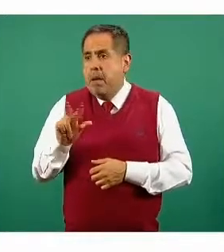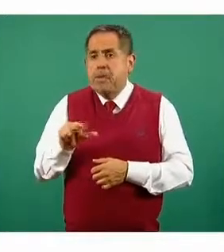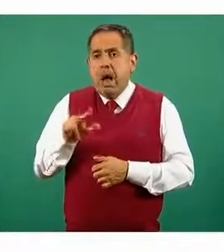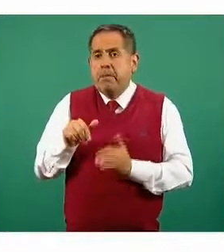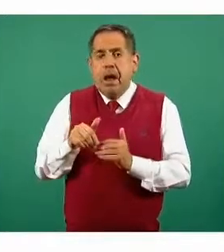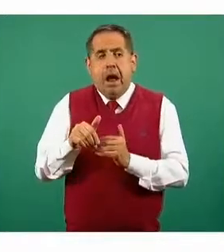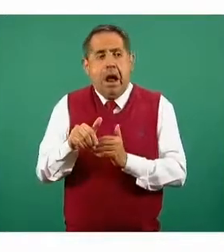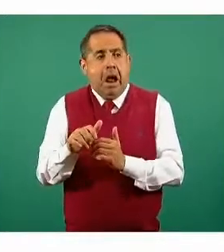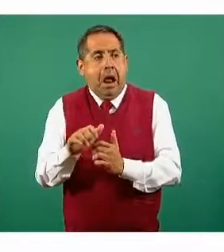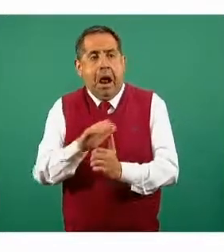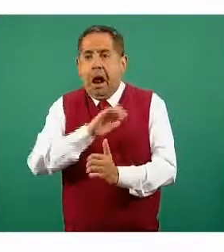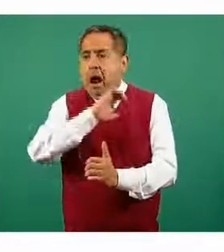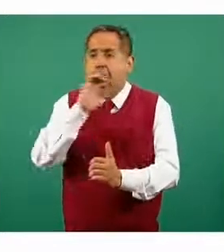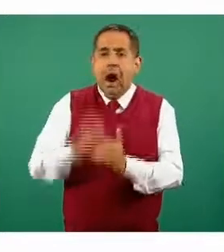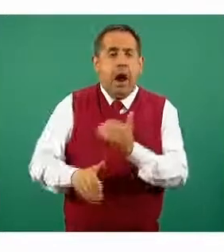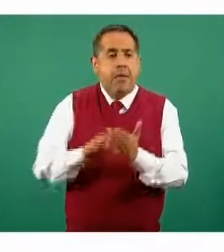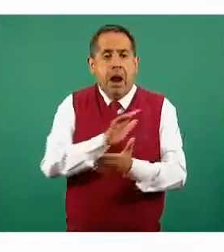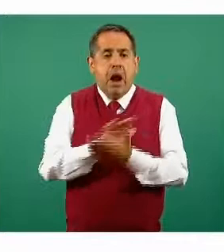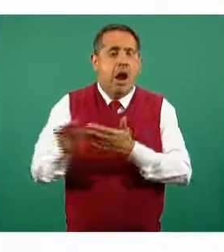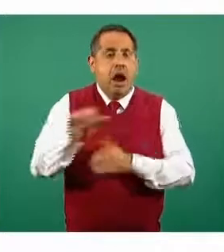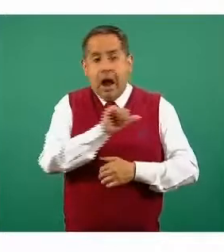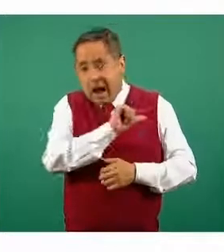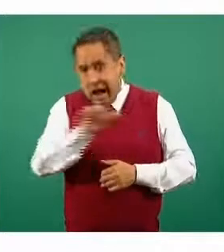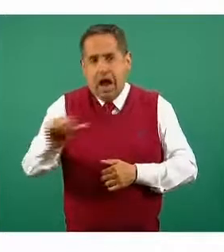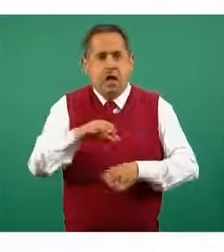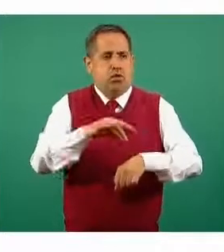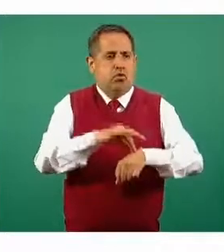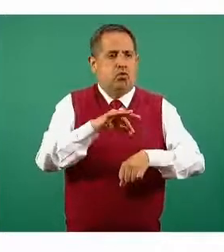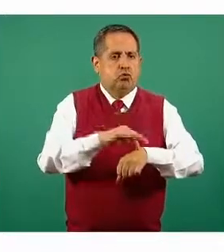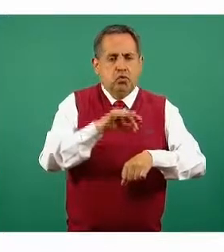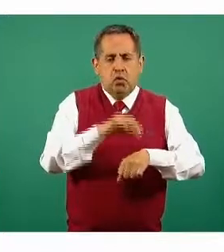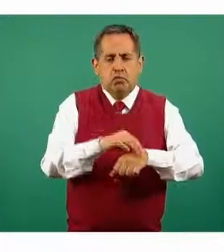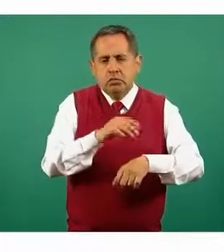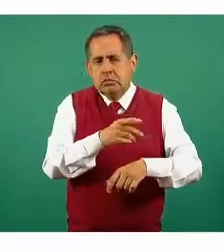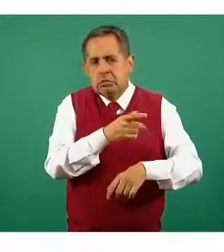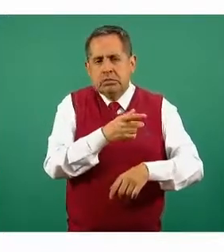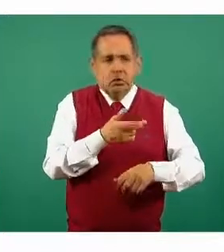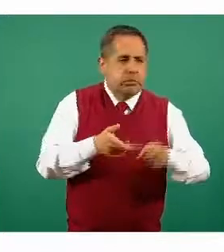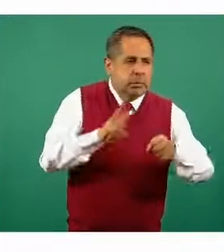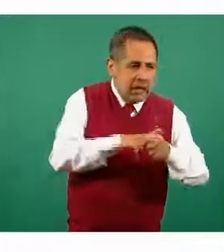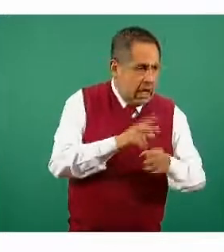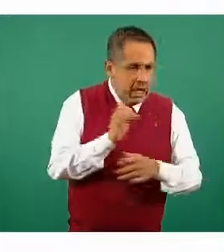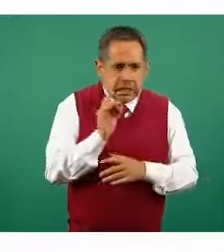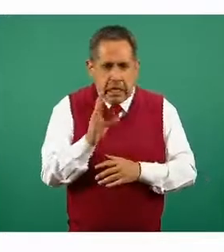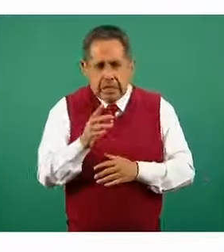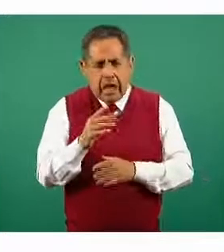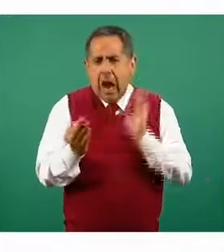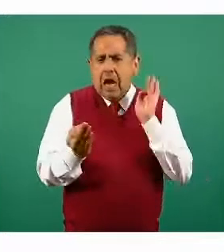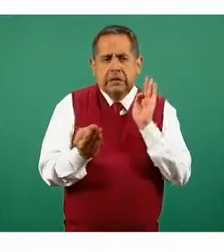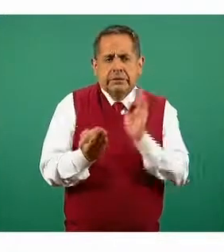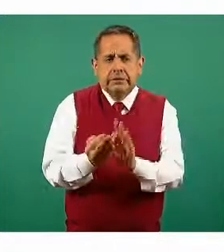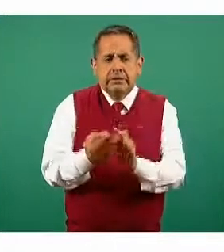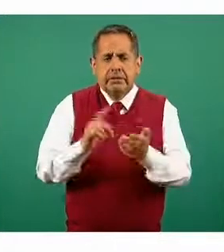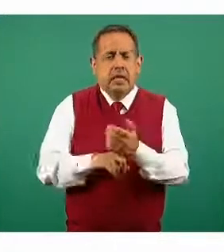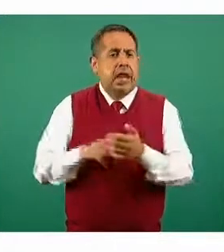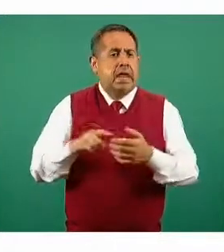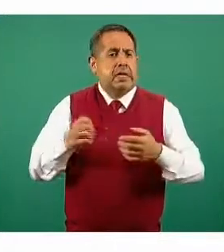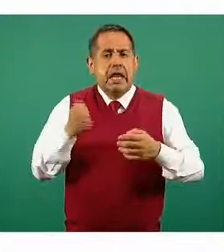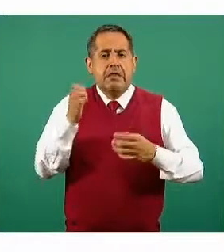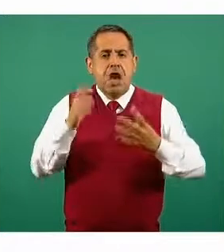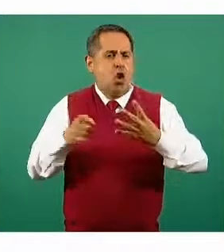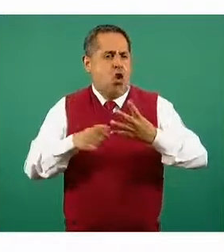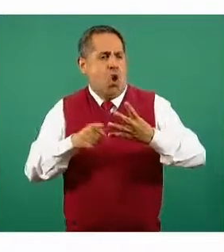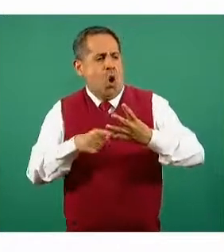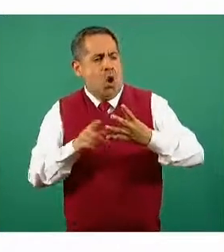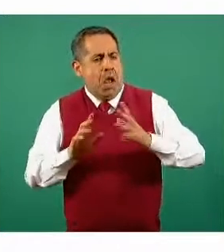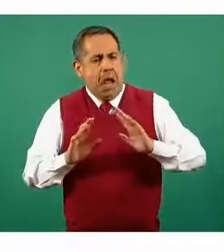completando todo el ciclo de vacunación del personal de salud de primera línea. Como estamos cerca del final del mes de enero, vemos con mucha